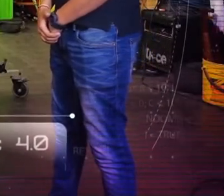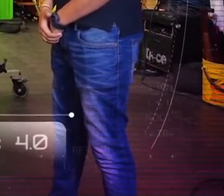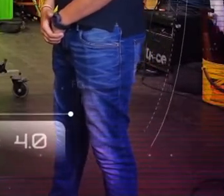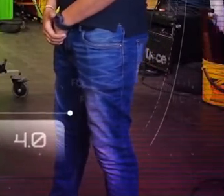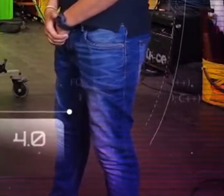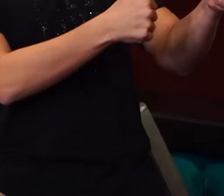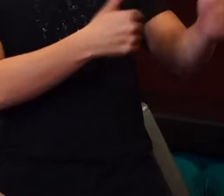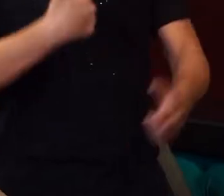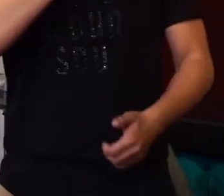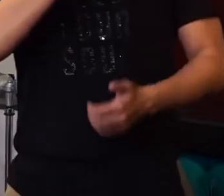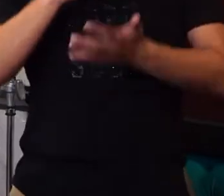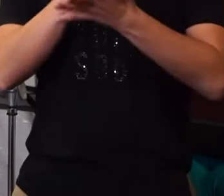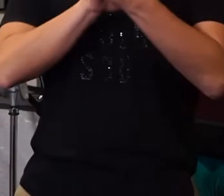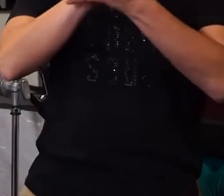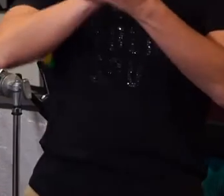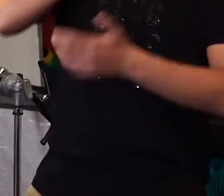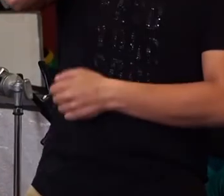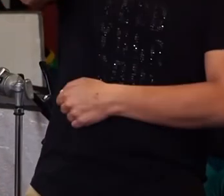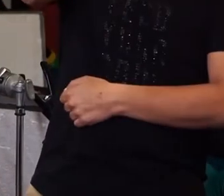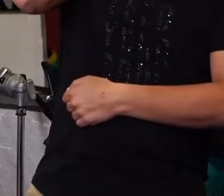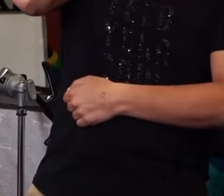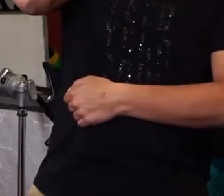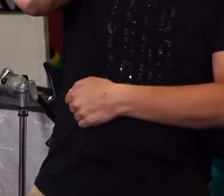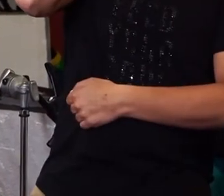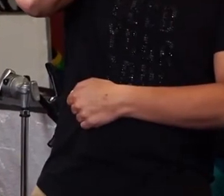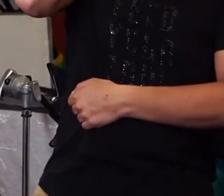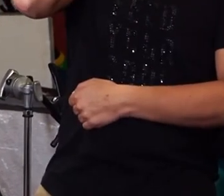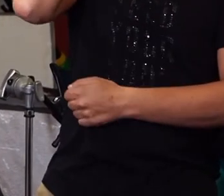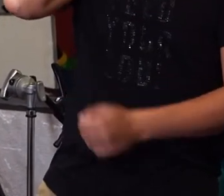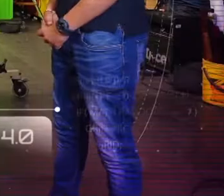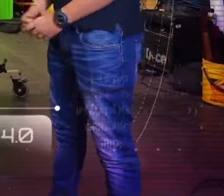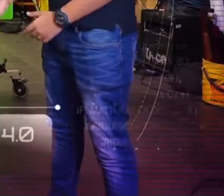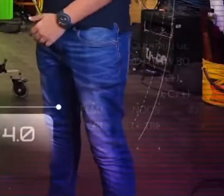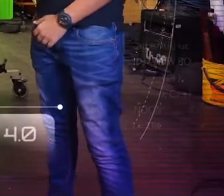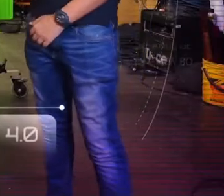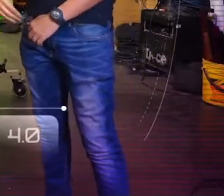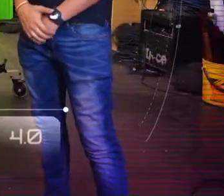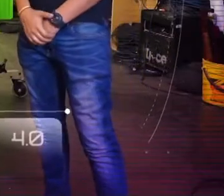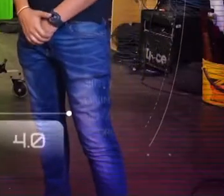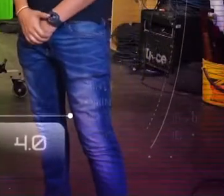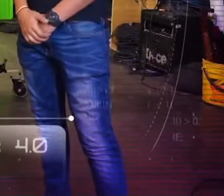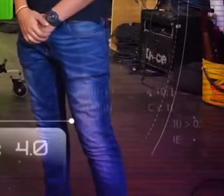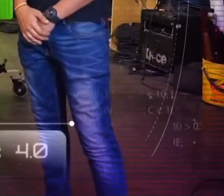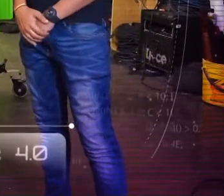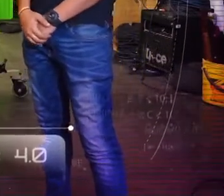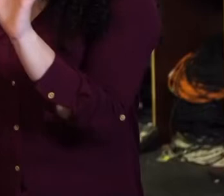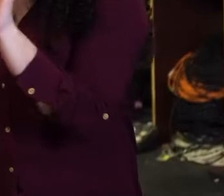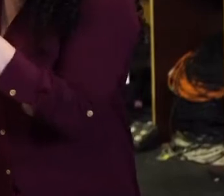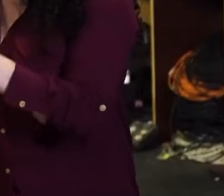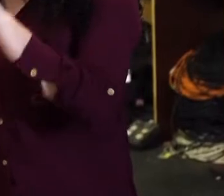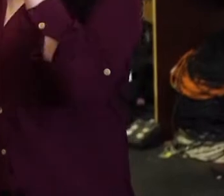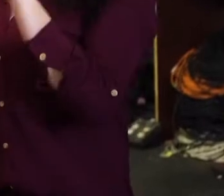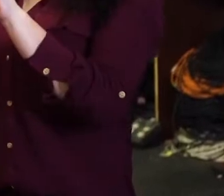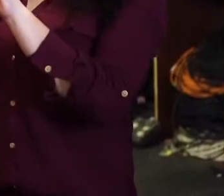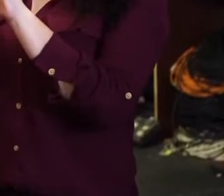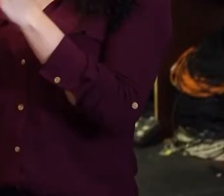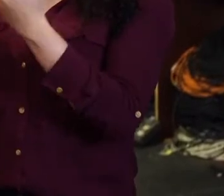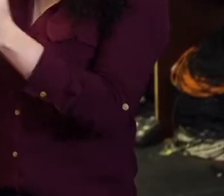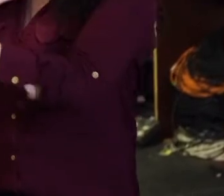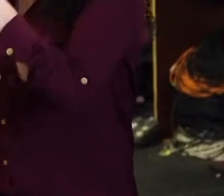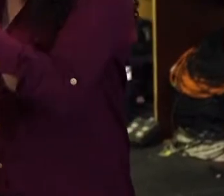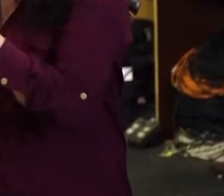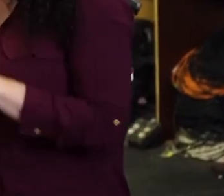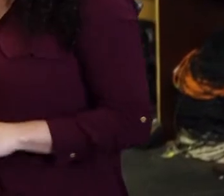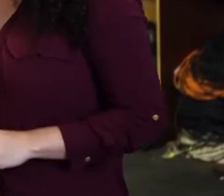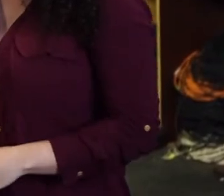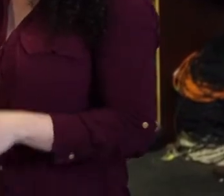Paula. Ok. Y mi seña es esta, Daniel. Mi seña es Juan. Bien, Simón, ahora te vamos a